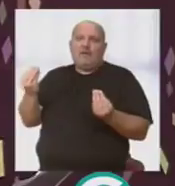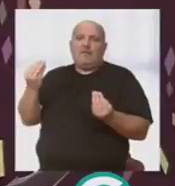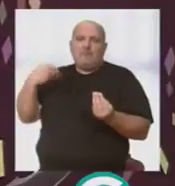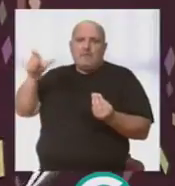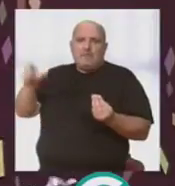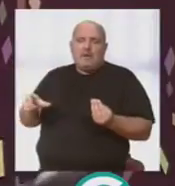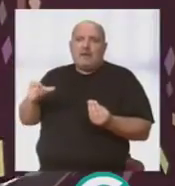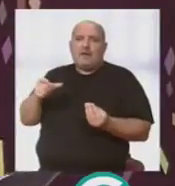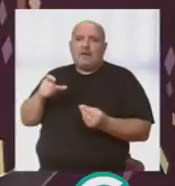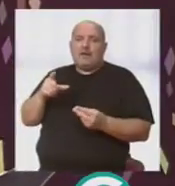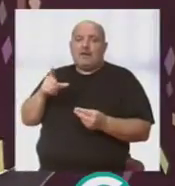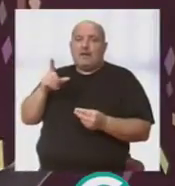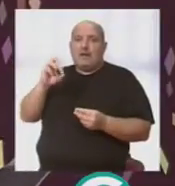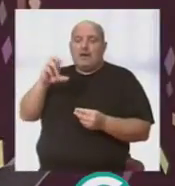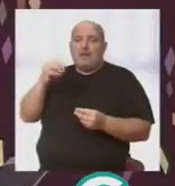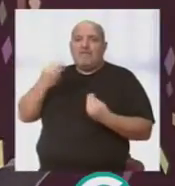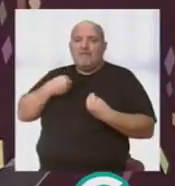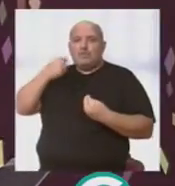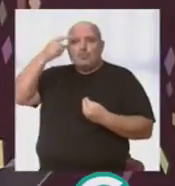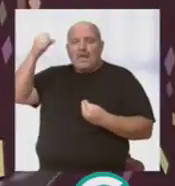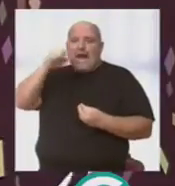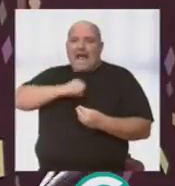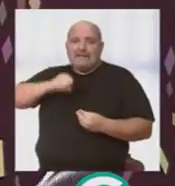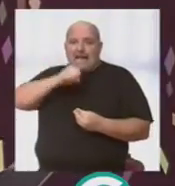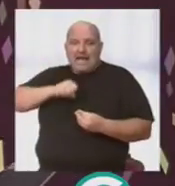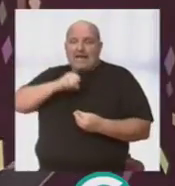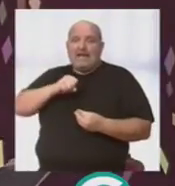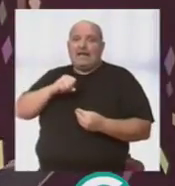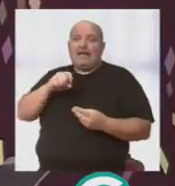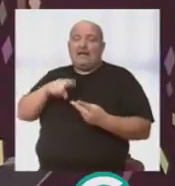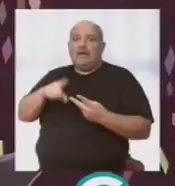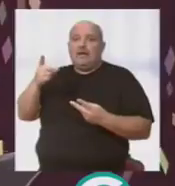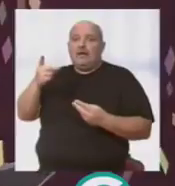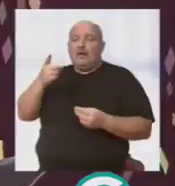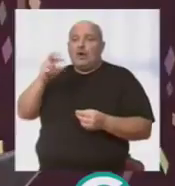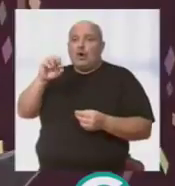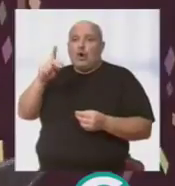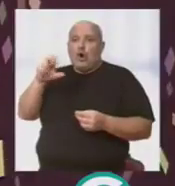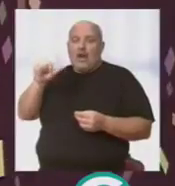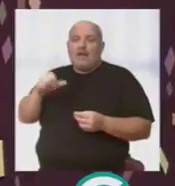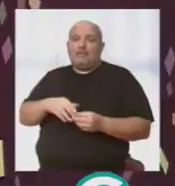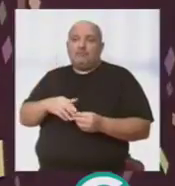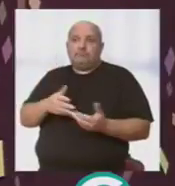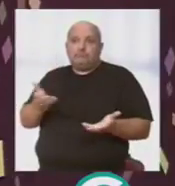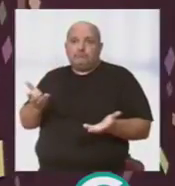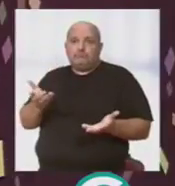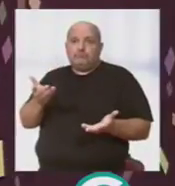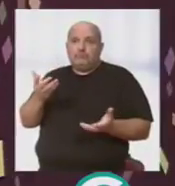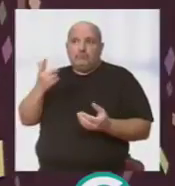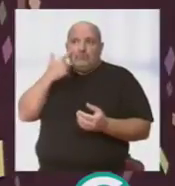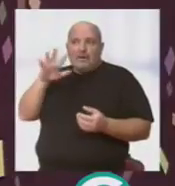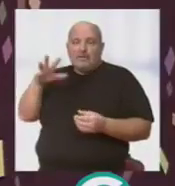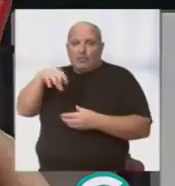Jesús García, el coro vive, sueña, canta de Luis Rivero y el coro rocola. Bueno, pues ya ven